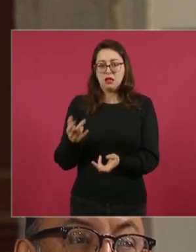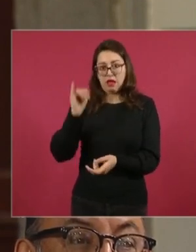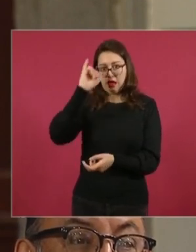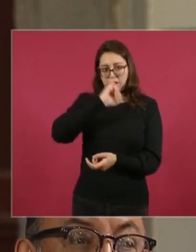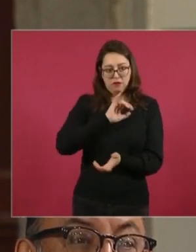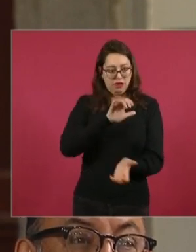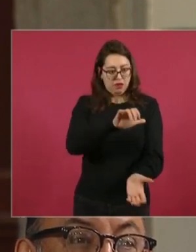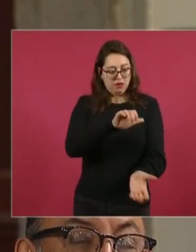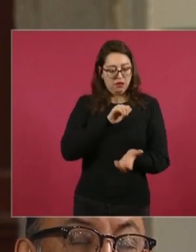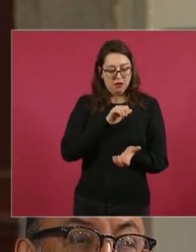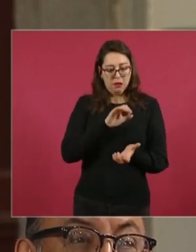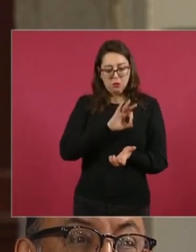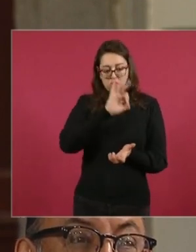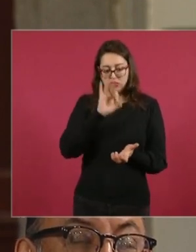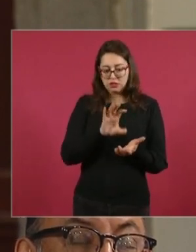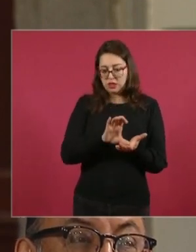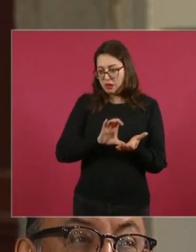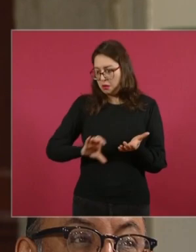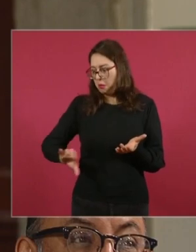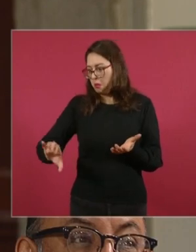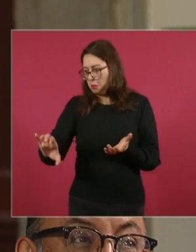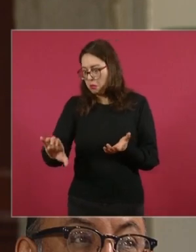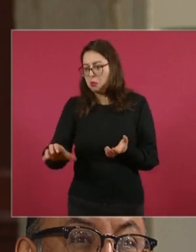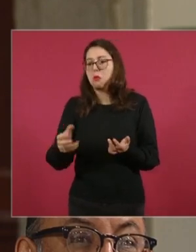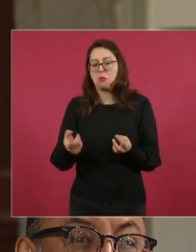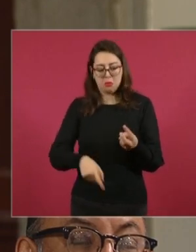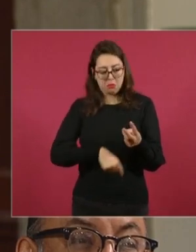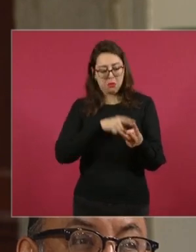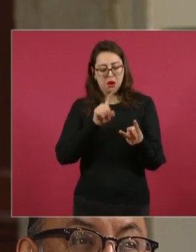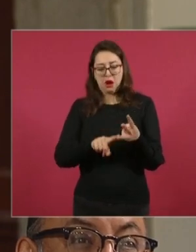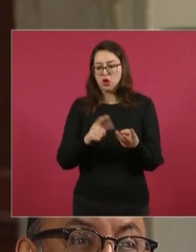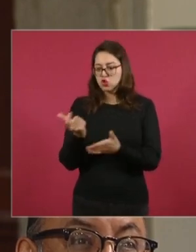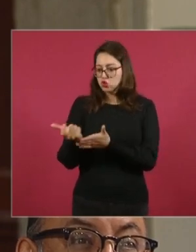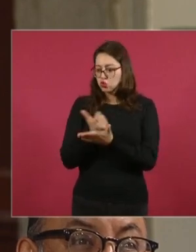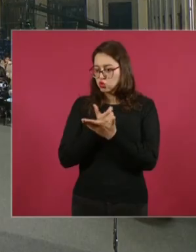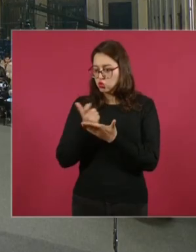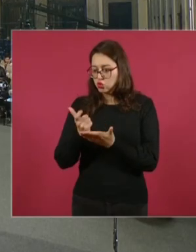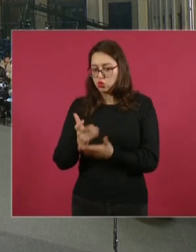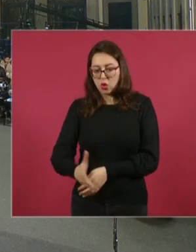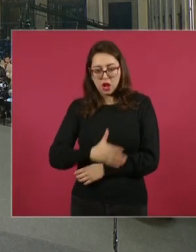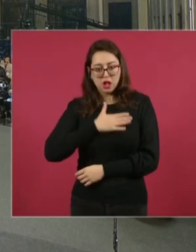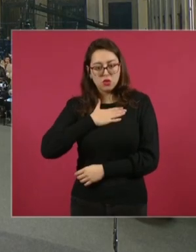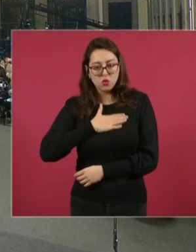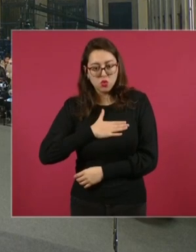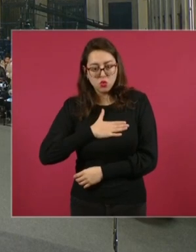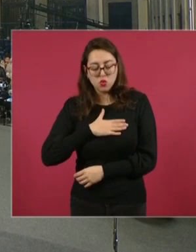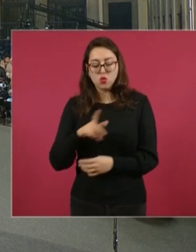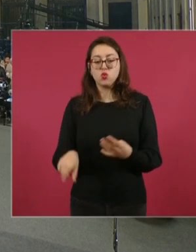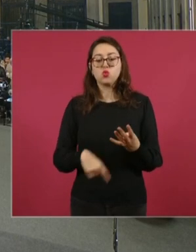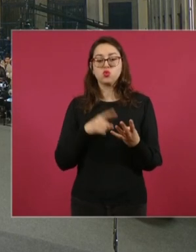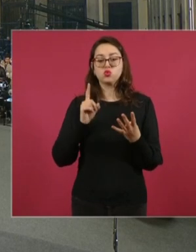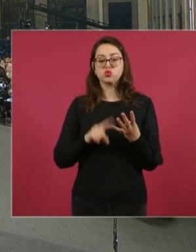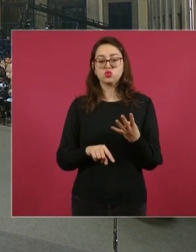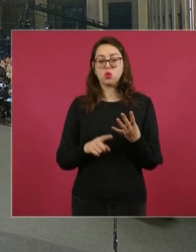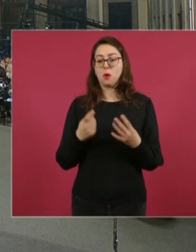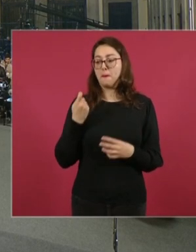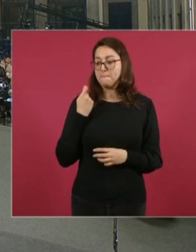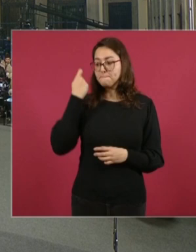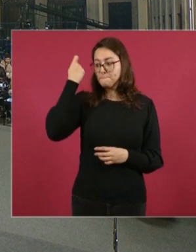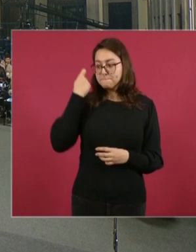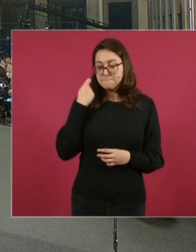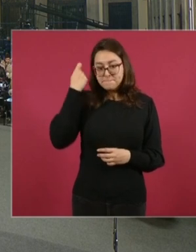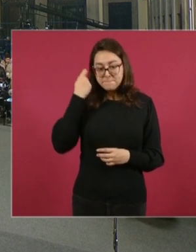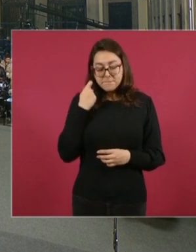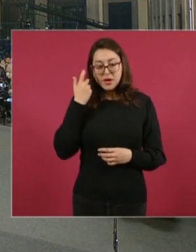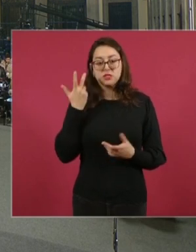aumentos salariales son asuntos fundamentales. Usted está promoviendo también la posibilidad de que haya una reforma para el tema de las pensiones, para que se puedan